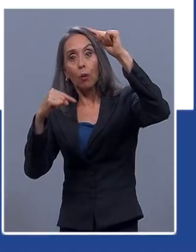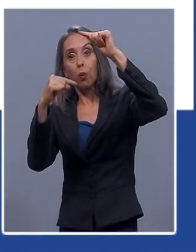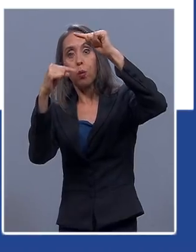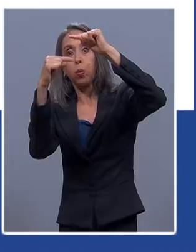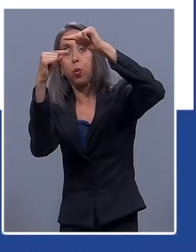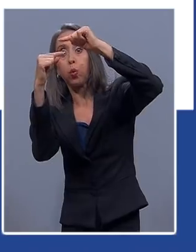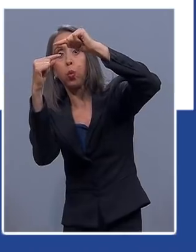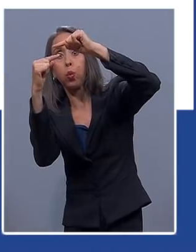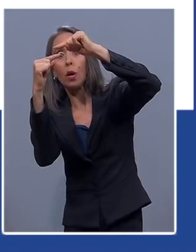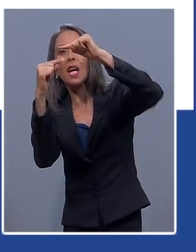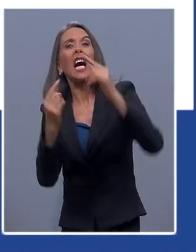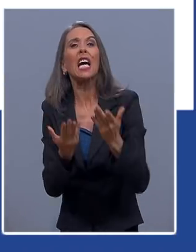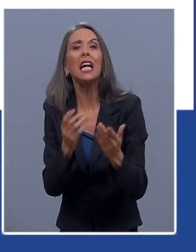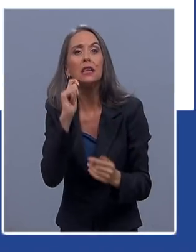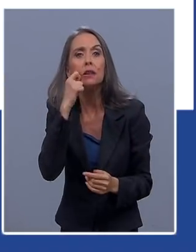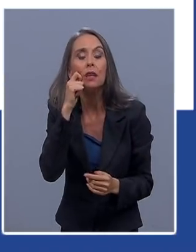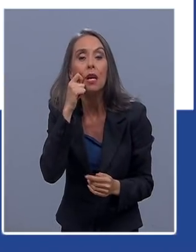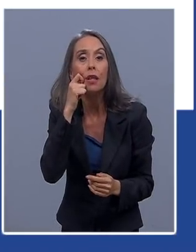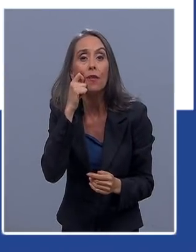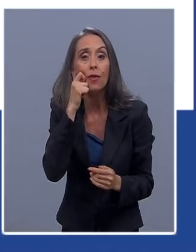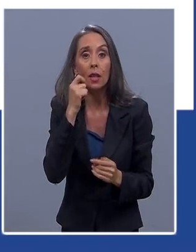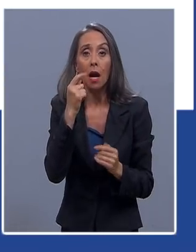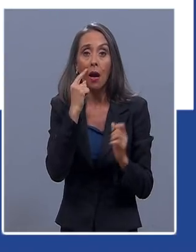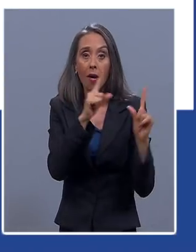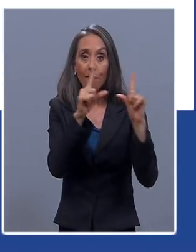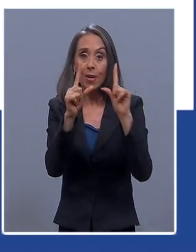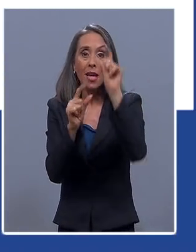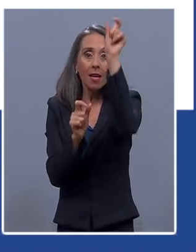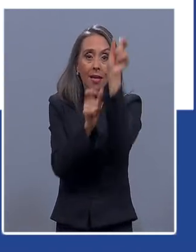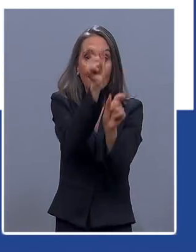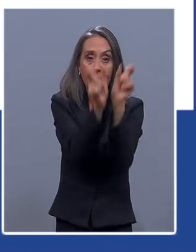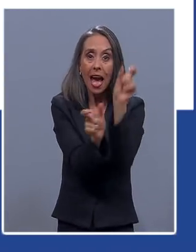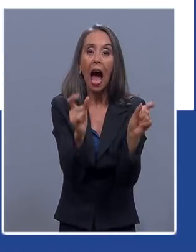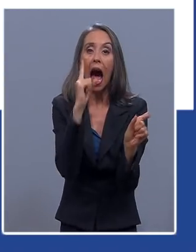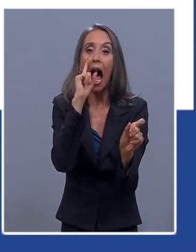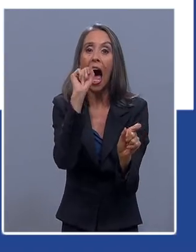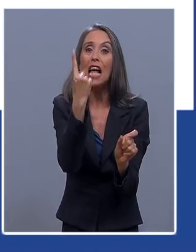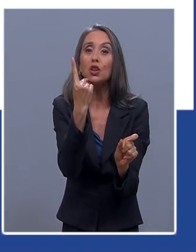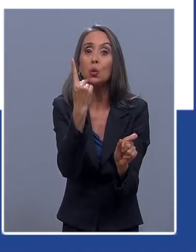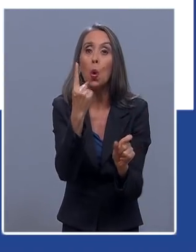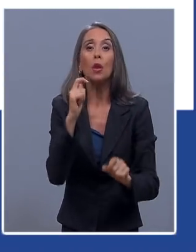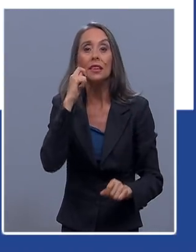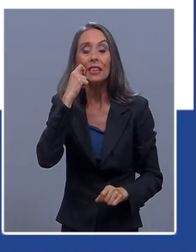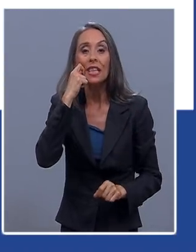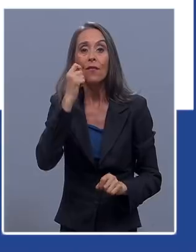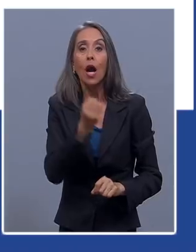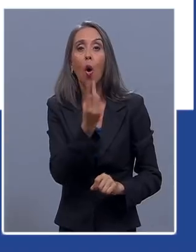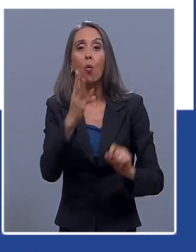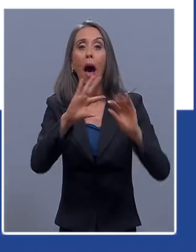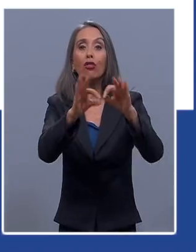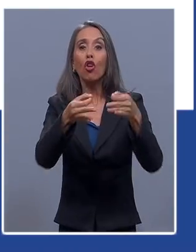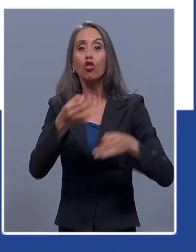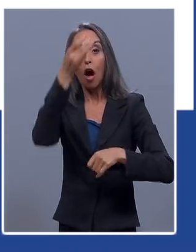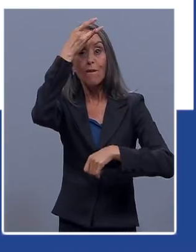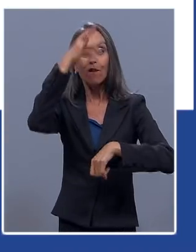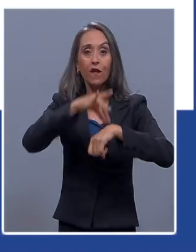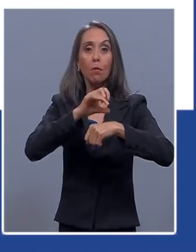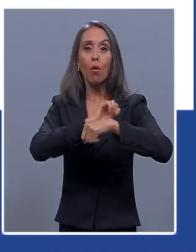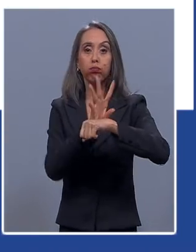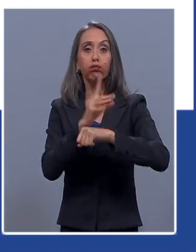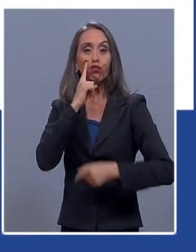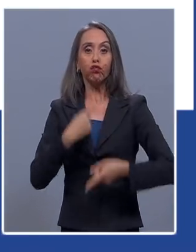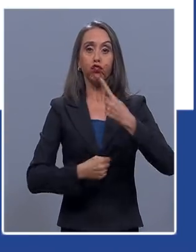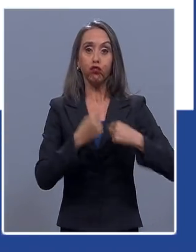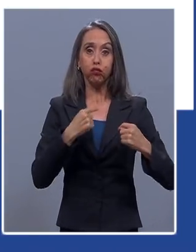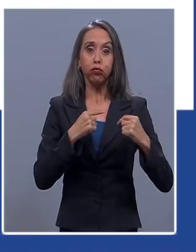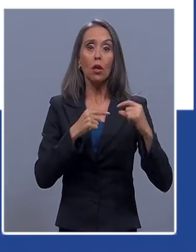¿Qué significa esto? Como lo muestran las barras azules, esto significa que el número total de enfermos activos está